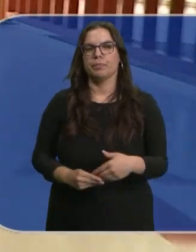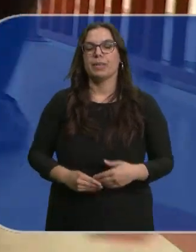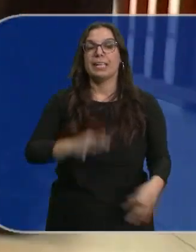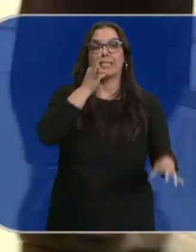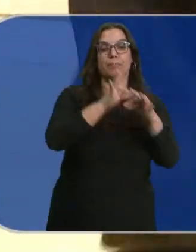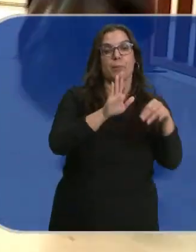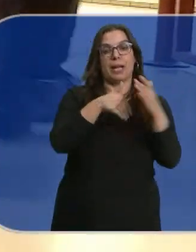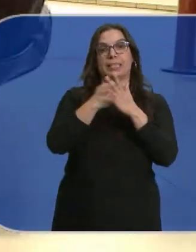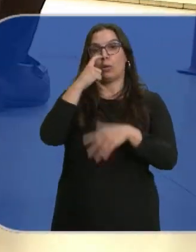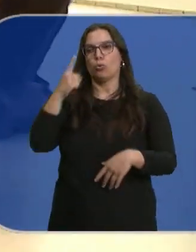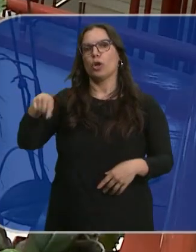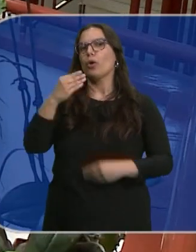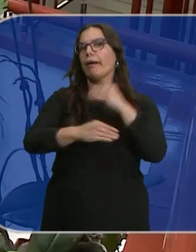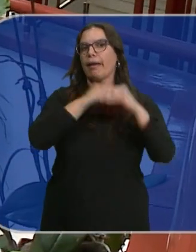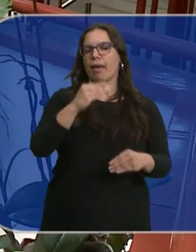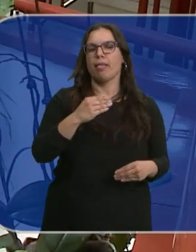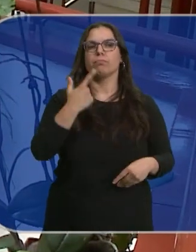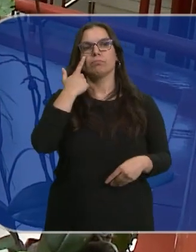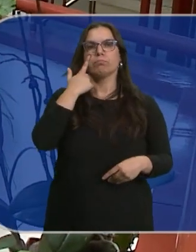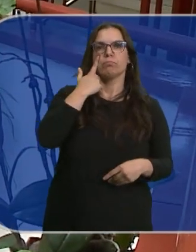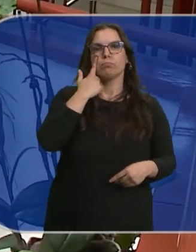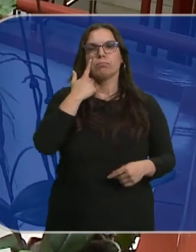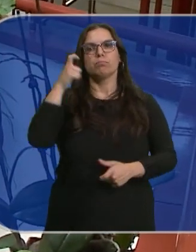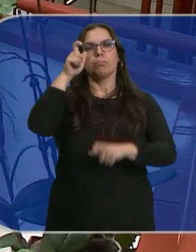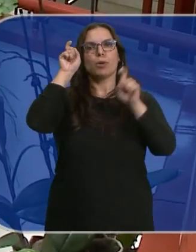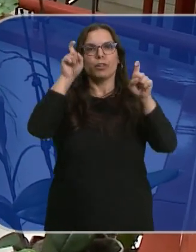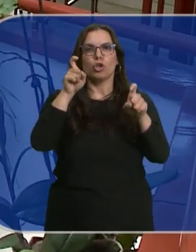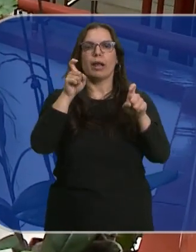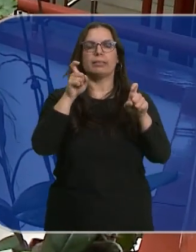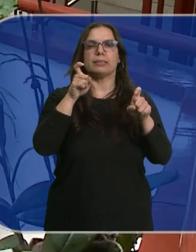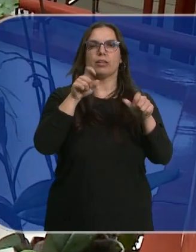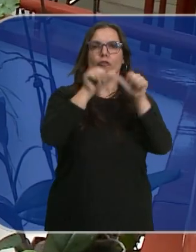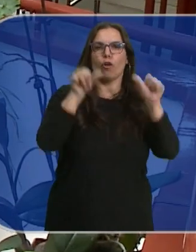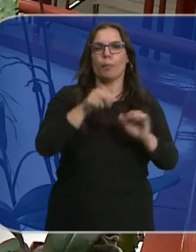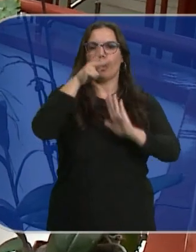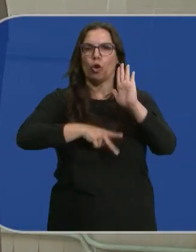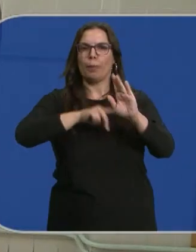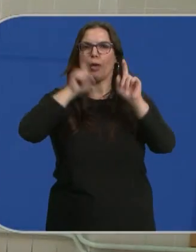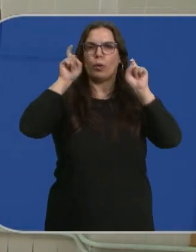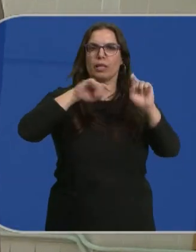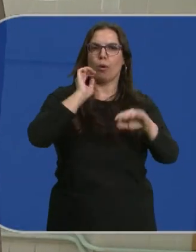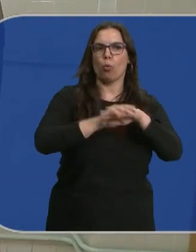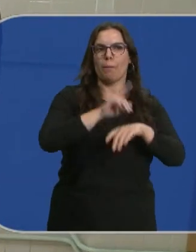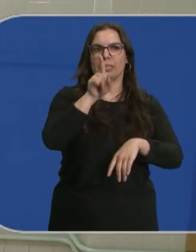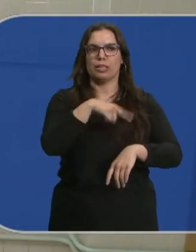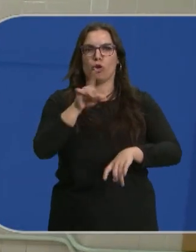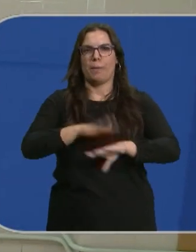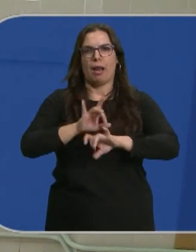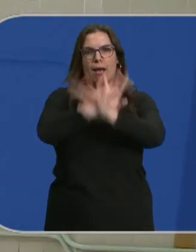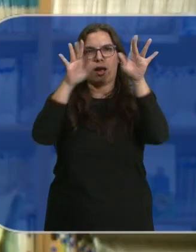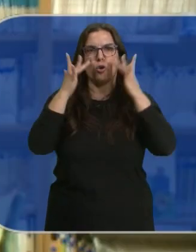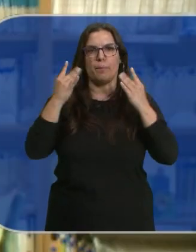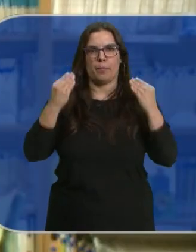De septiembre a junio supervisan que los profesores enseñan y evaluan según las normas educativas para que no haya margen de duda.